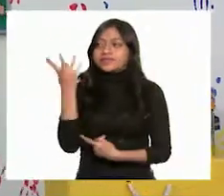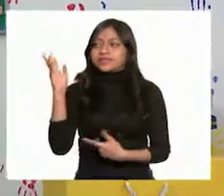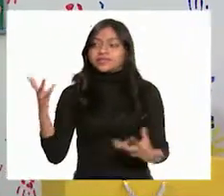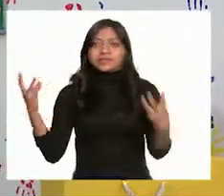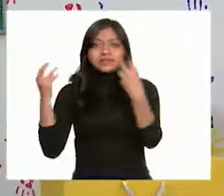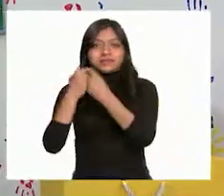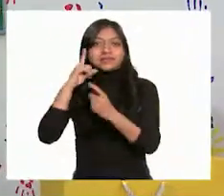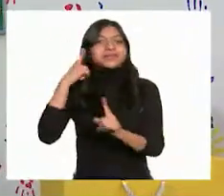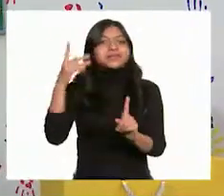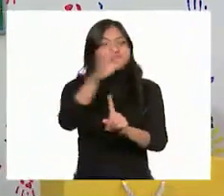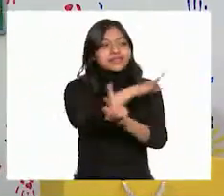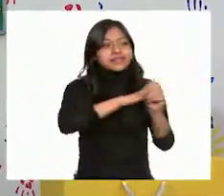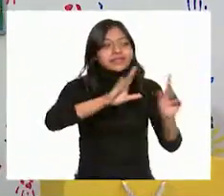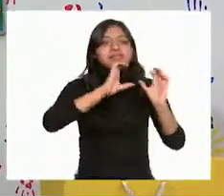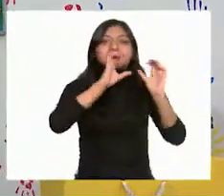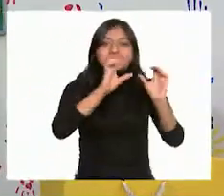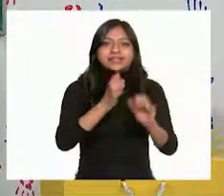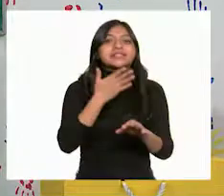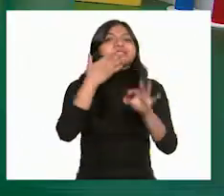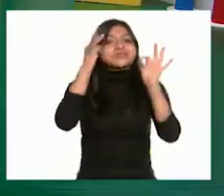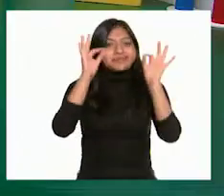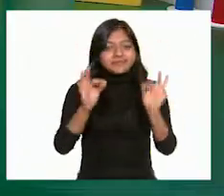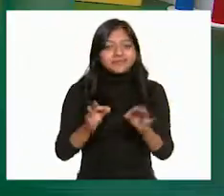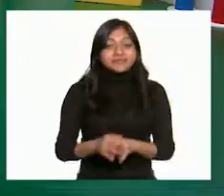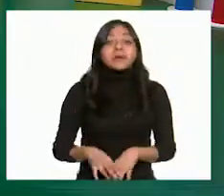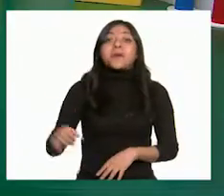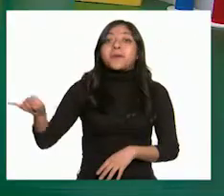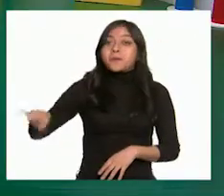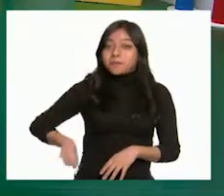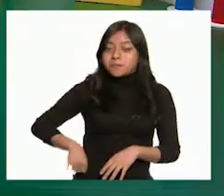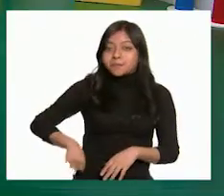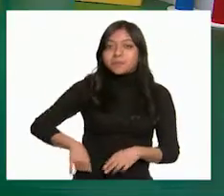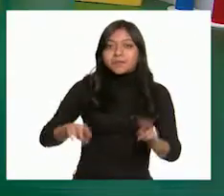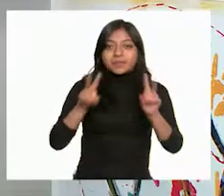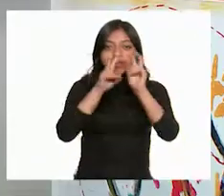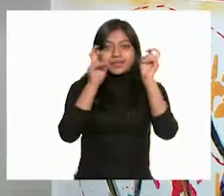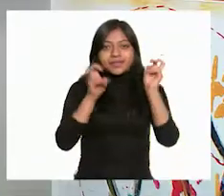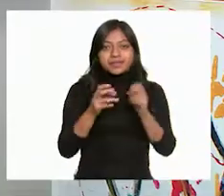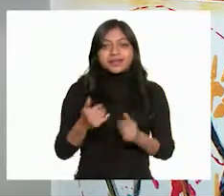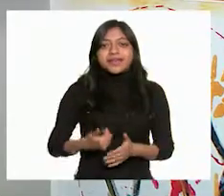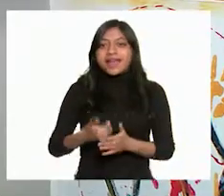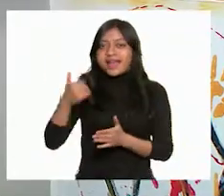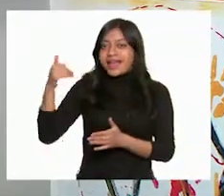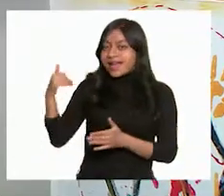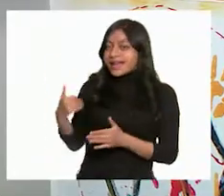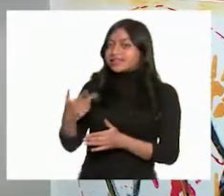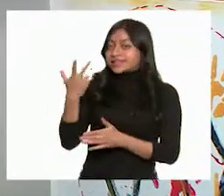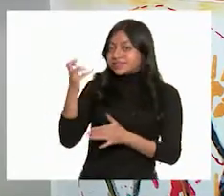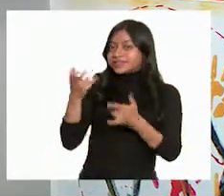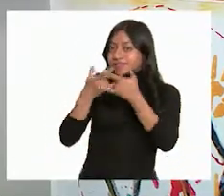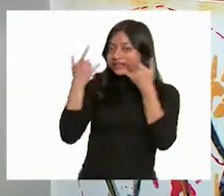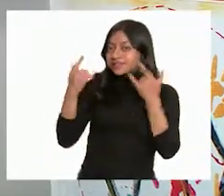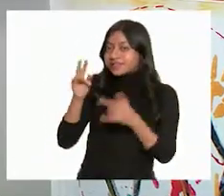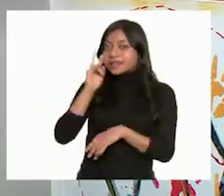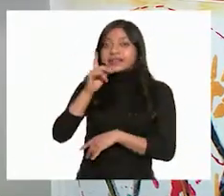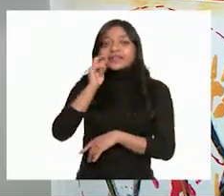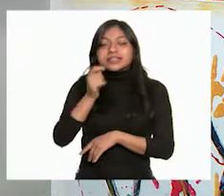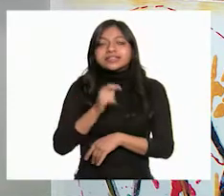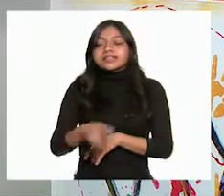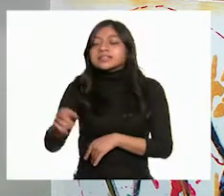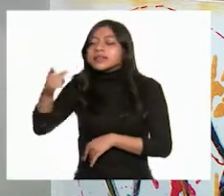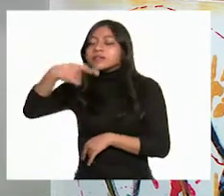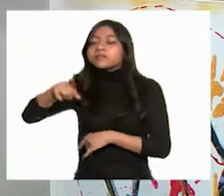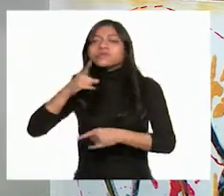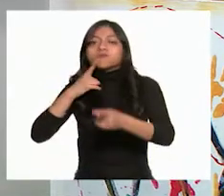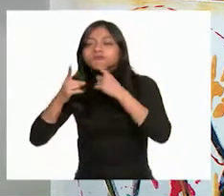Medio Ambiente. ¡Mmm! ¡Qué interesante tema, maestra! Justo como lo que acabamos de hacer, ¿no? Participamos para